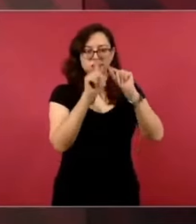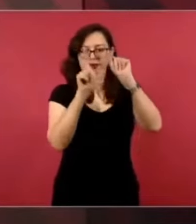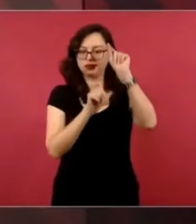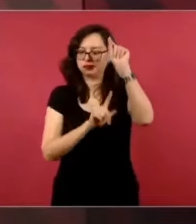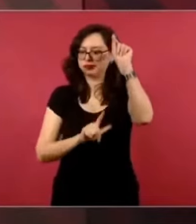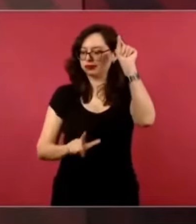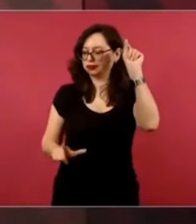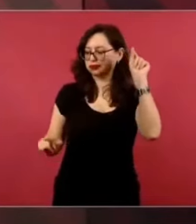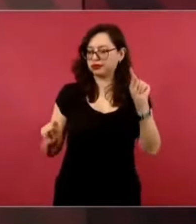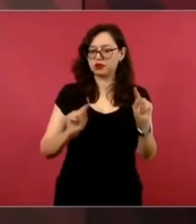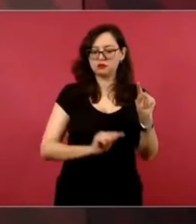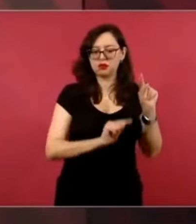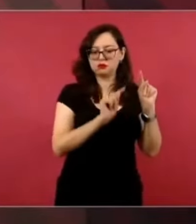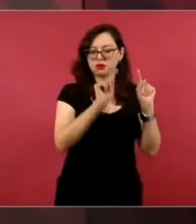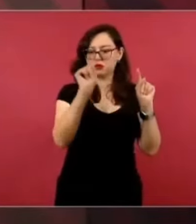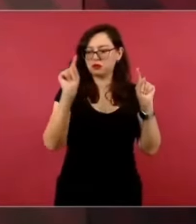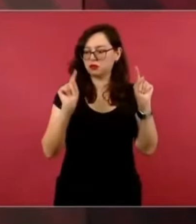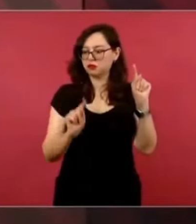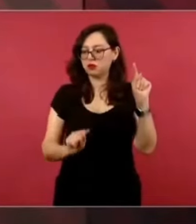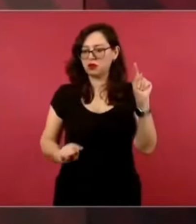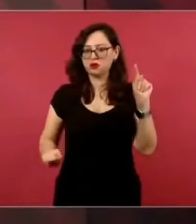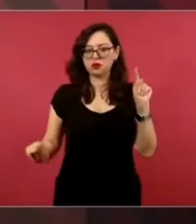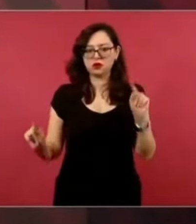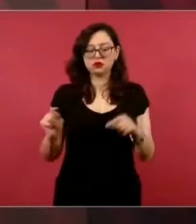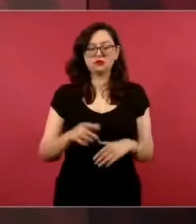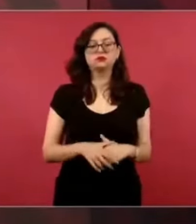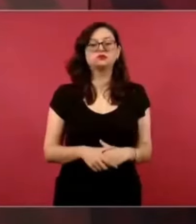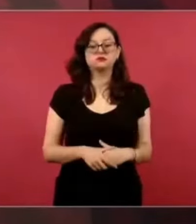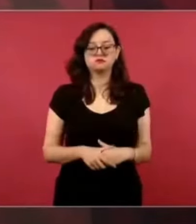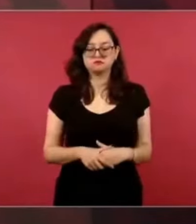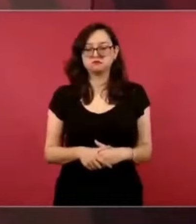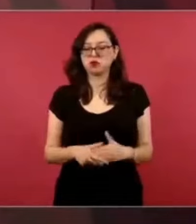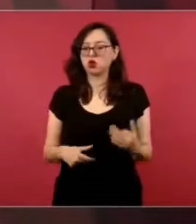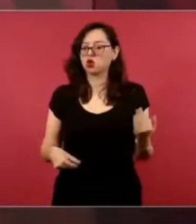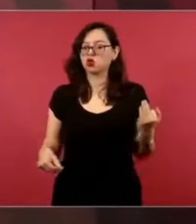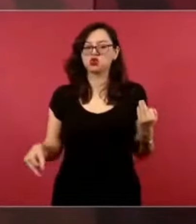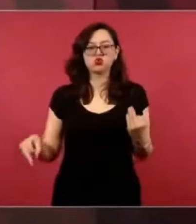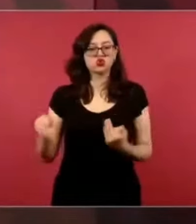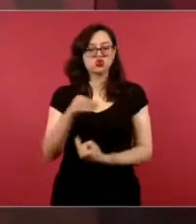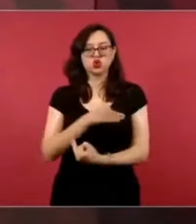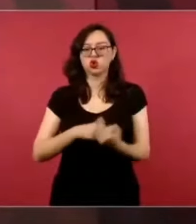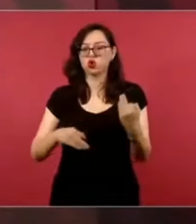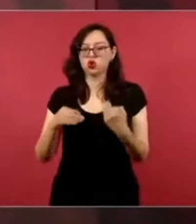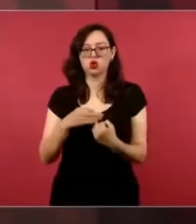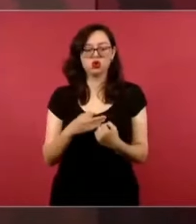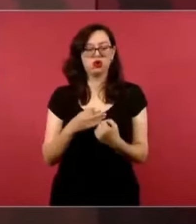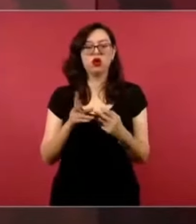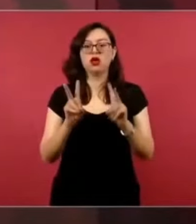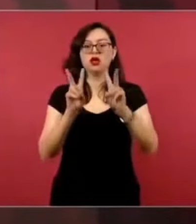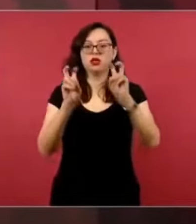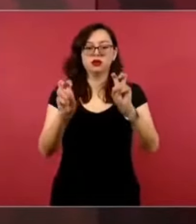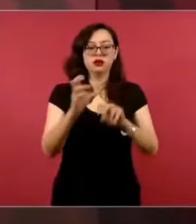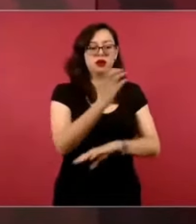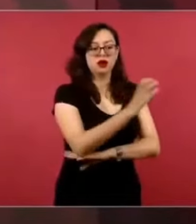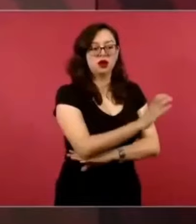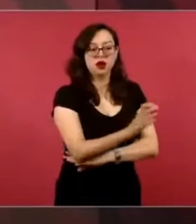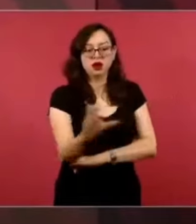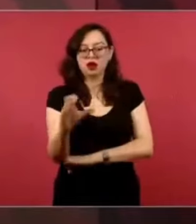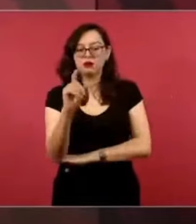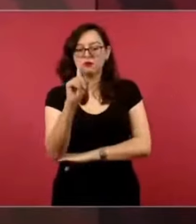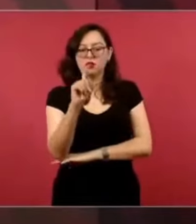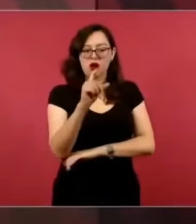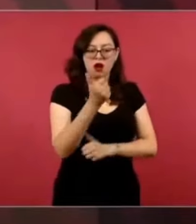todo lo que se está haciendo en materia de riego, construcción de